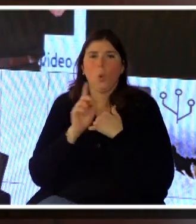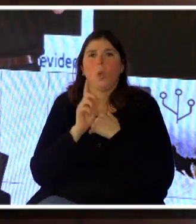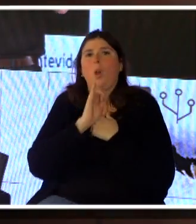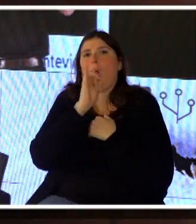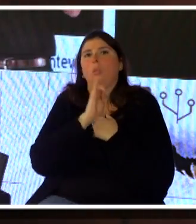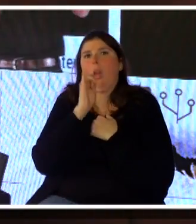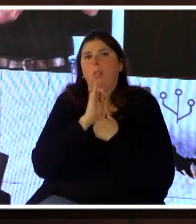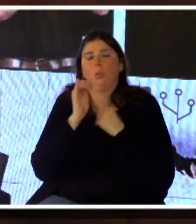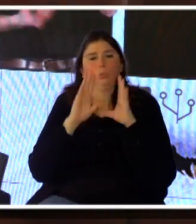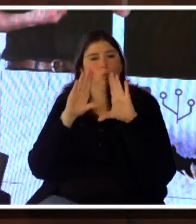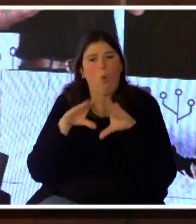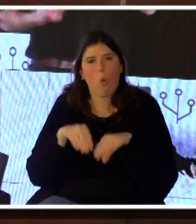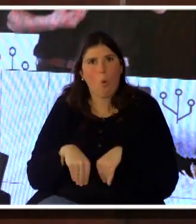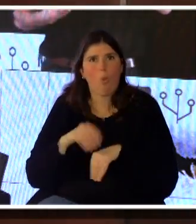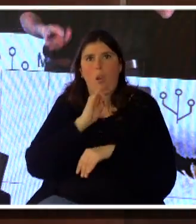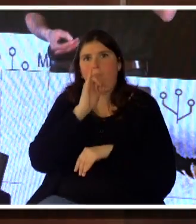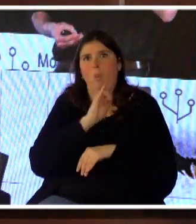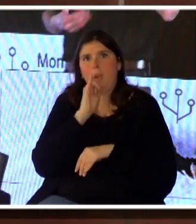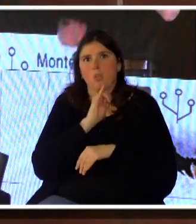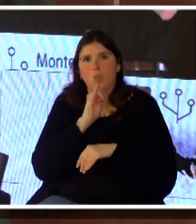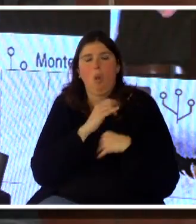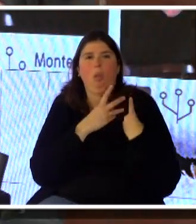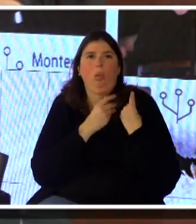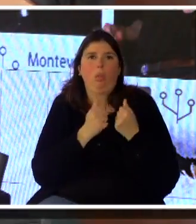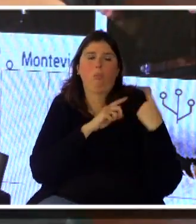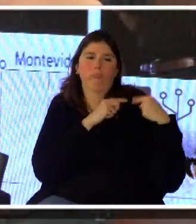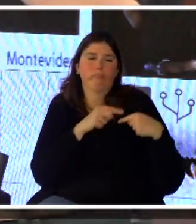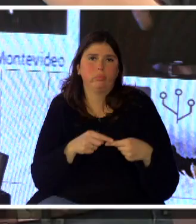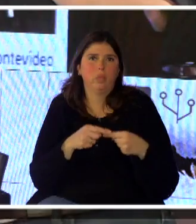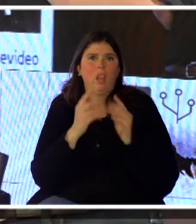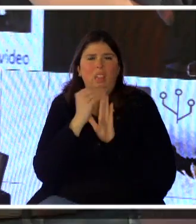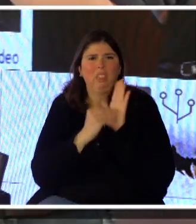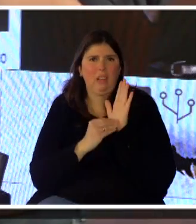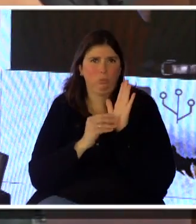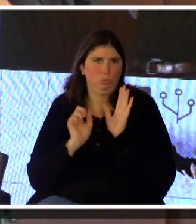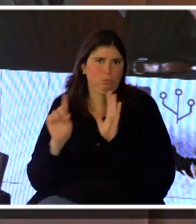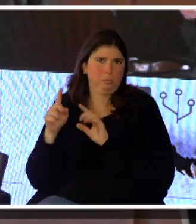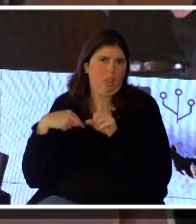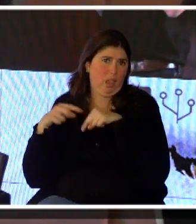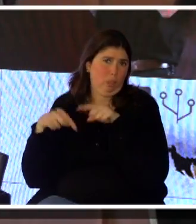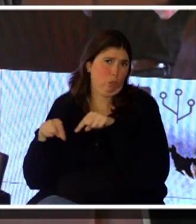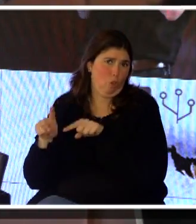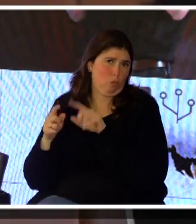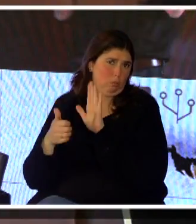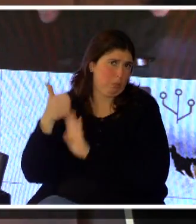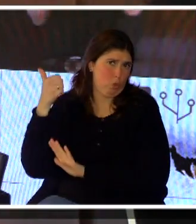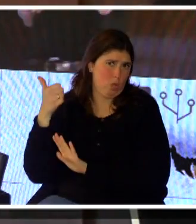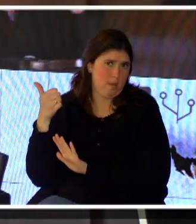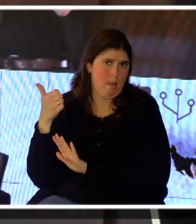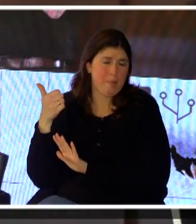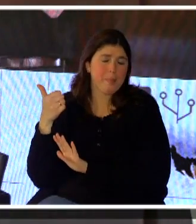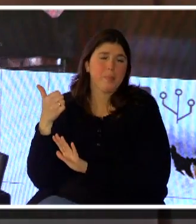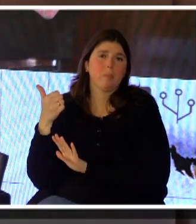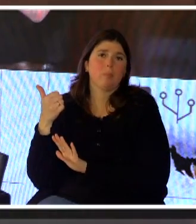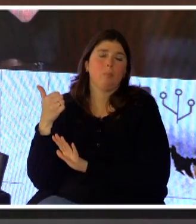toda la información que proviene de la sensorización y demás. Son datos de gestión en su mayoría. Créanme que es